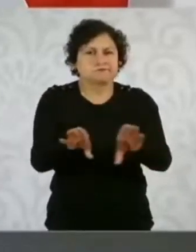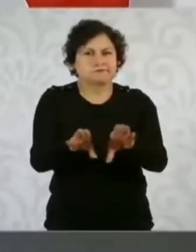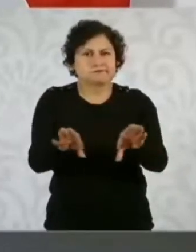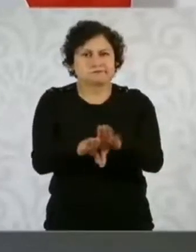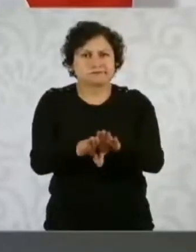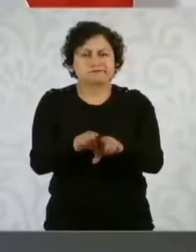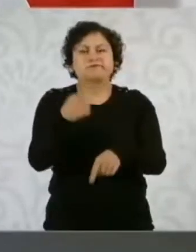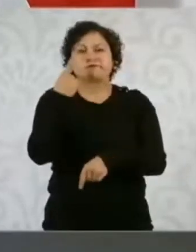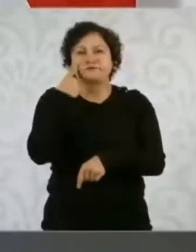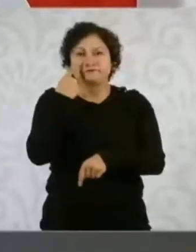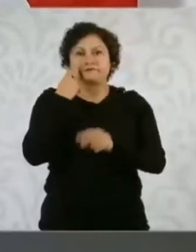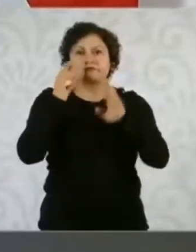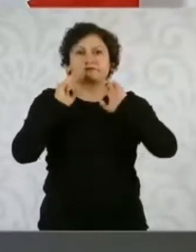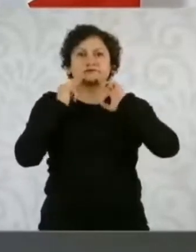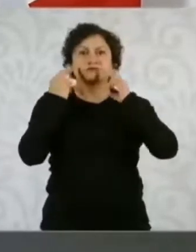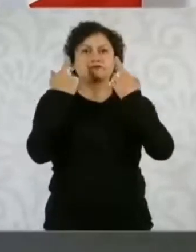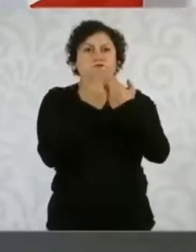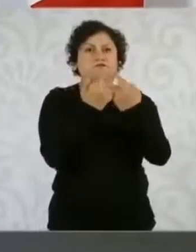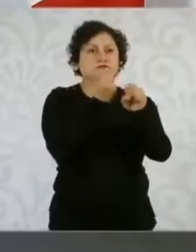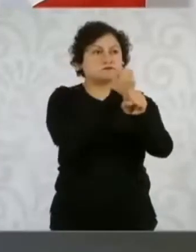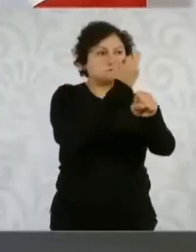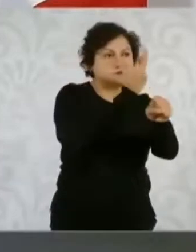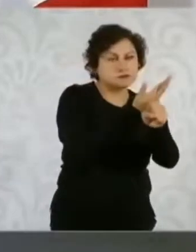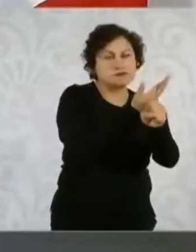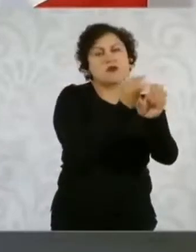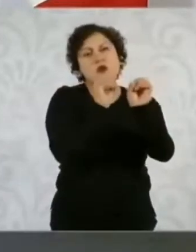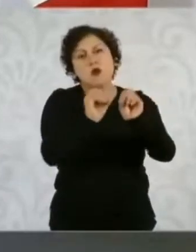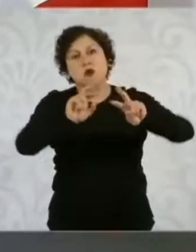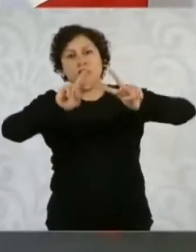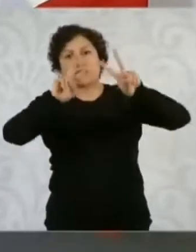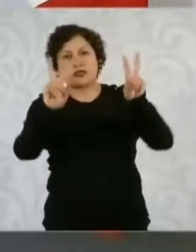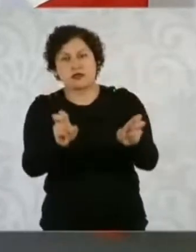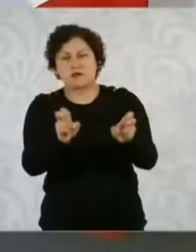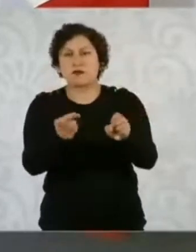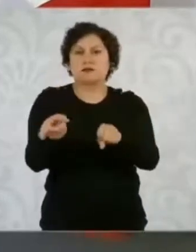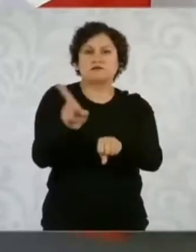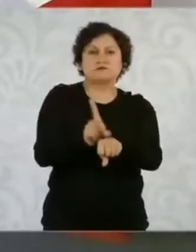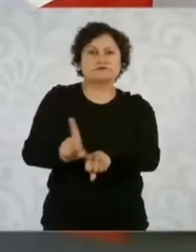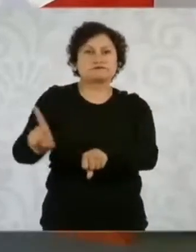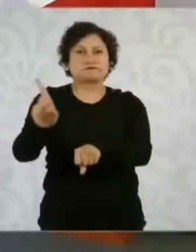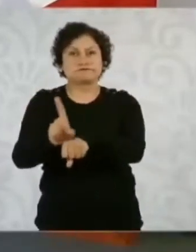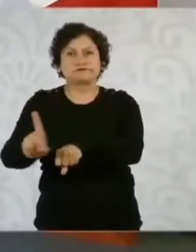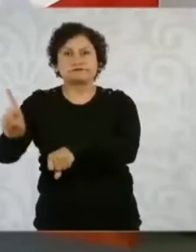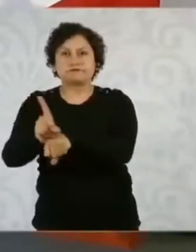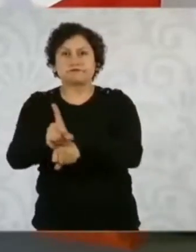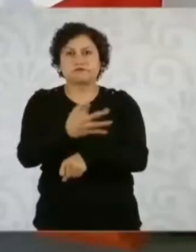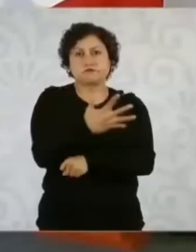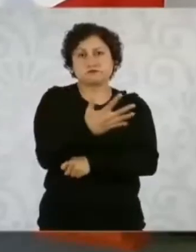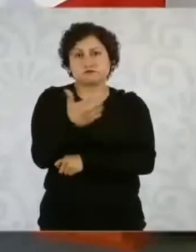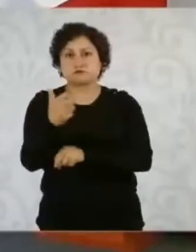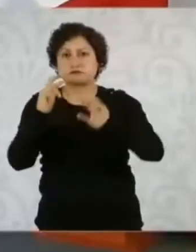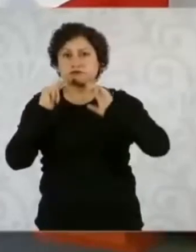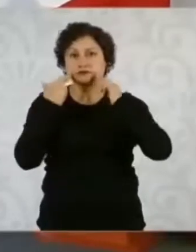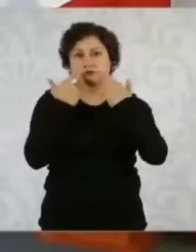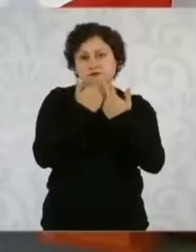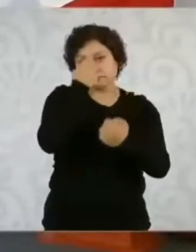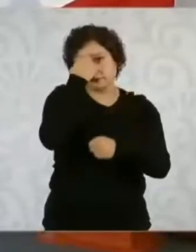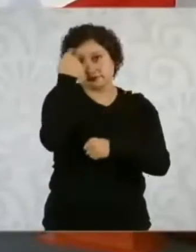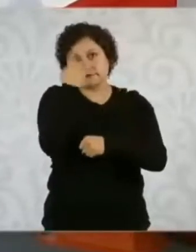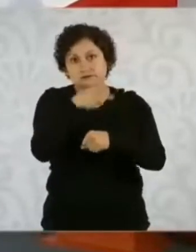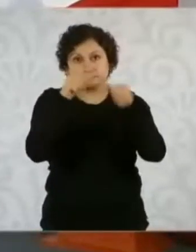reuniones por secretaría o por tema, todos los días hay cinco a seis reuniones de seguimiento.